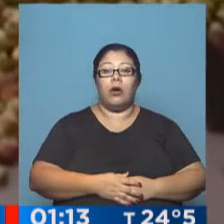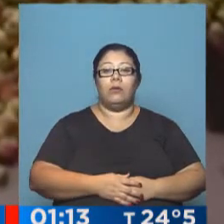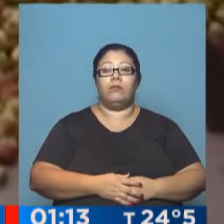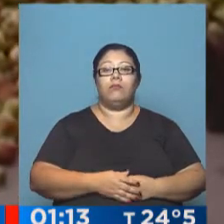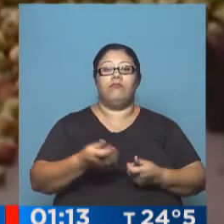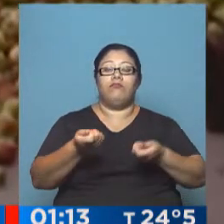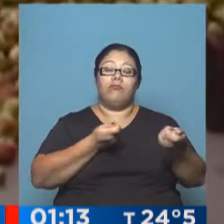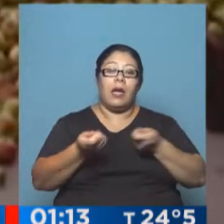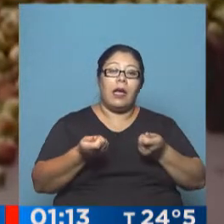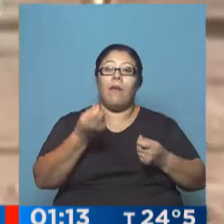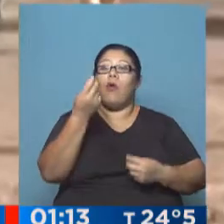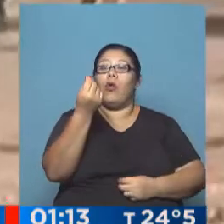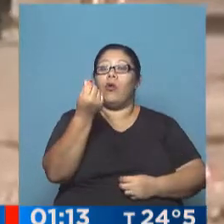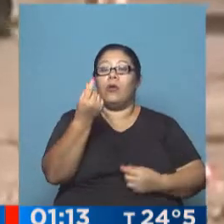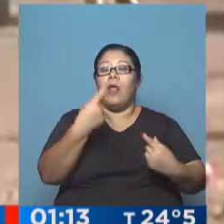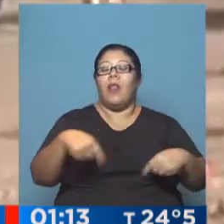tarifa en base a los índices de costo.